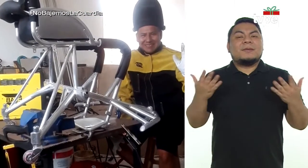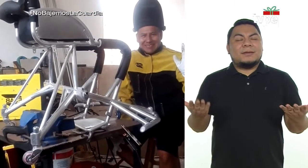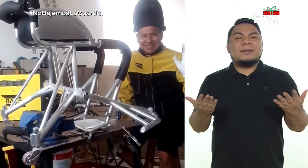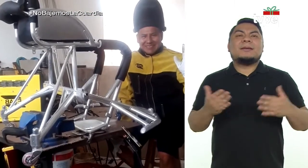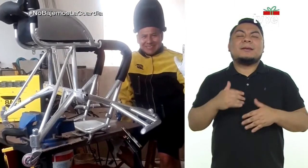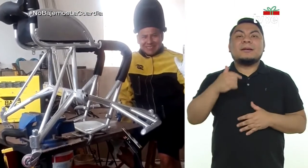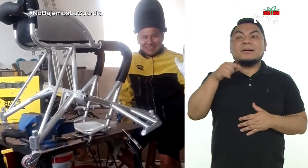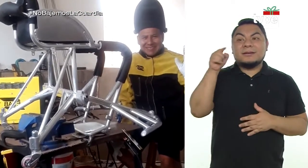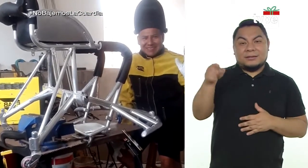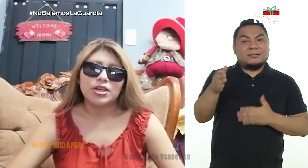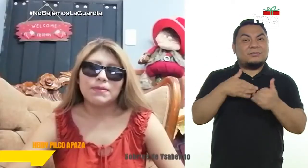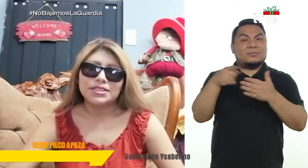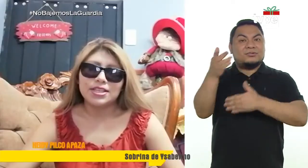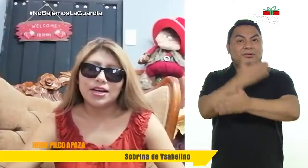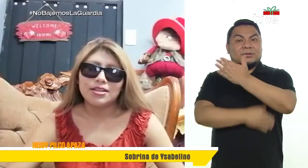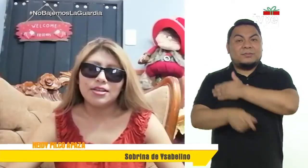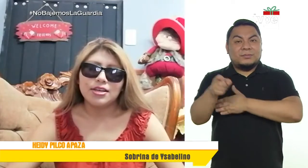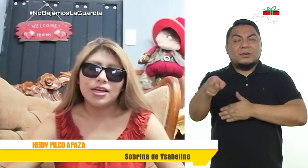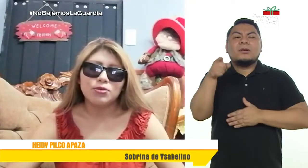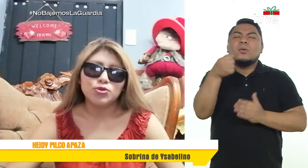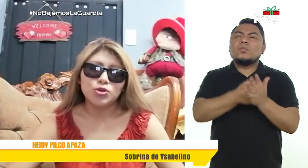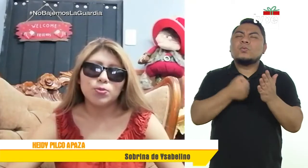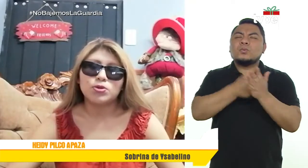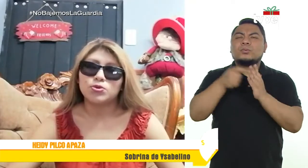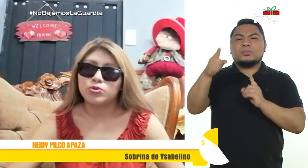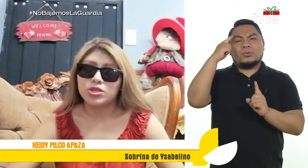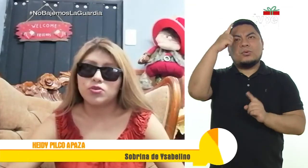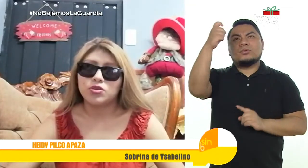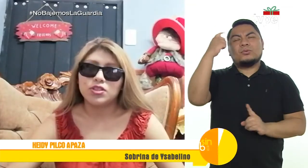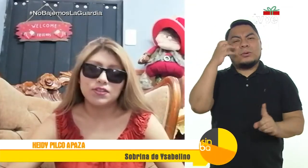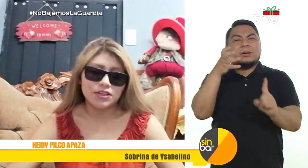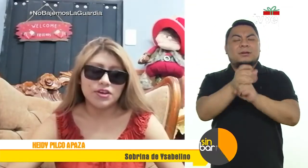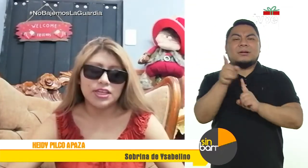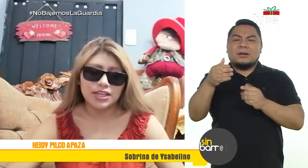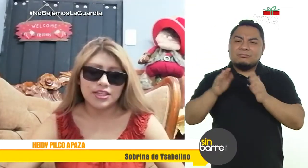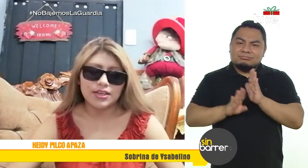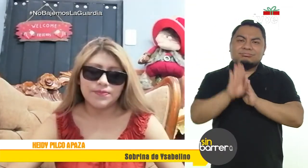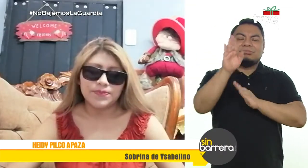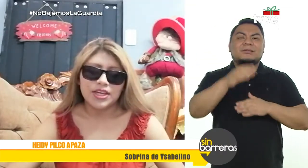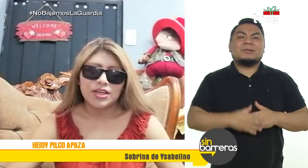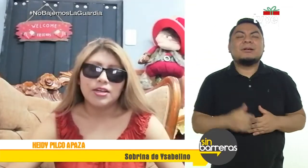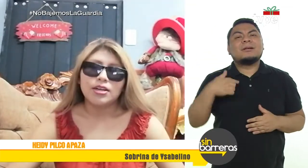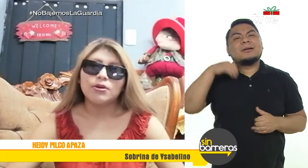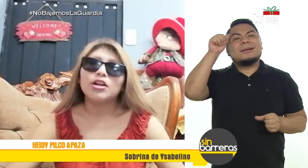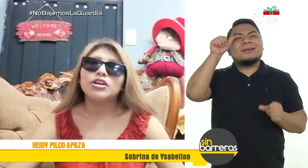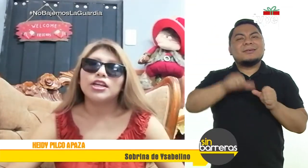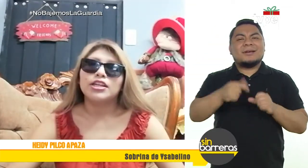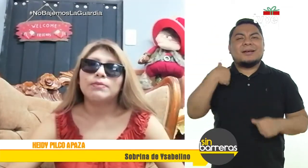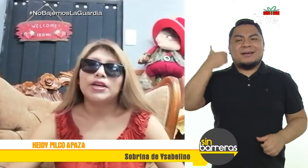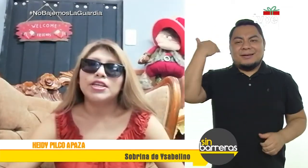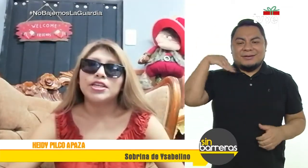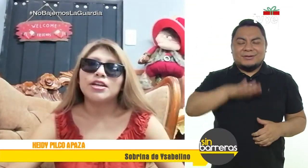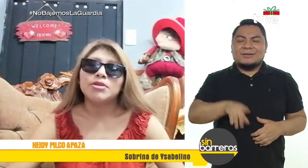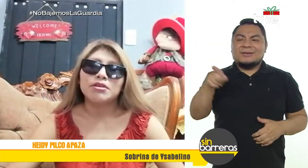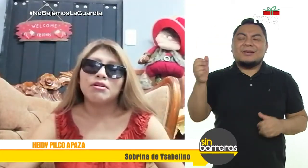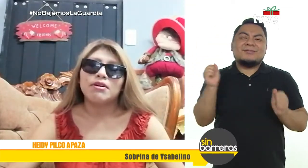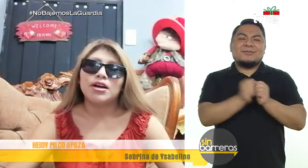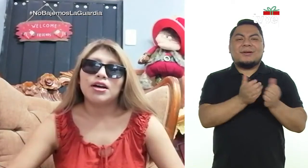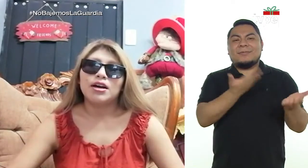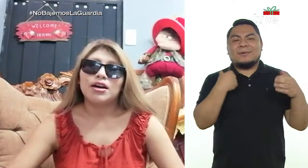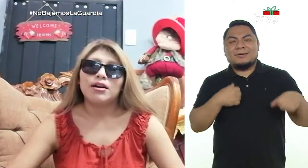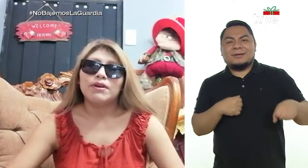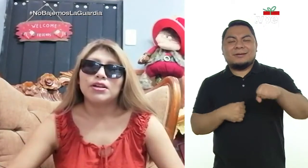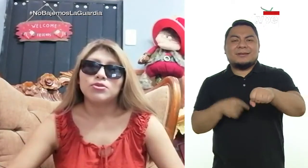A pesar de su discapacidad, él luchó por sus sueños y salió adelante. Recuerdo que desde pequeñita él me